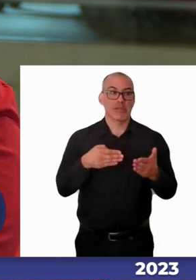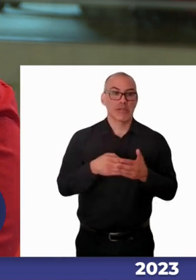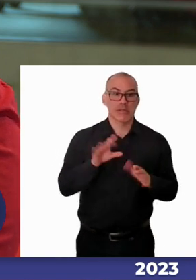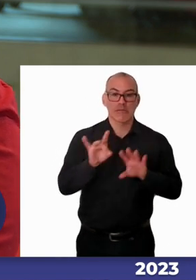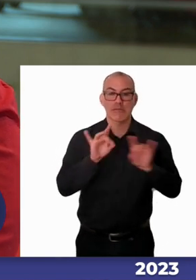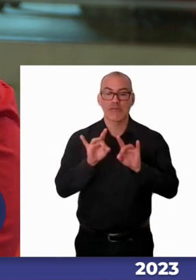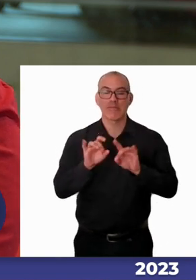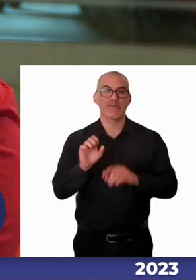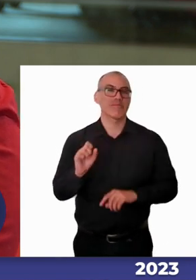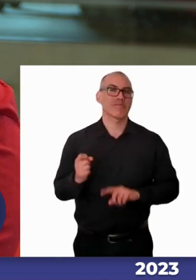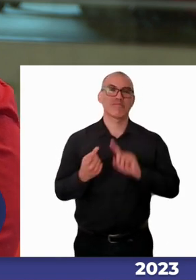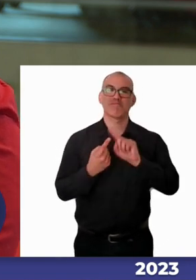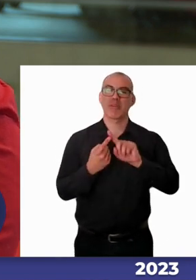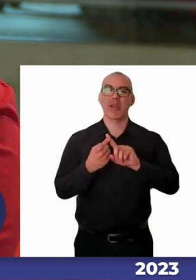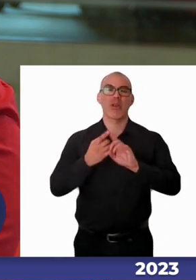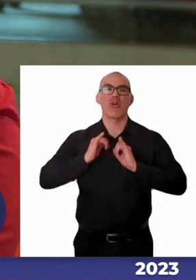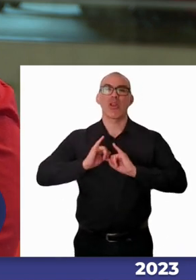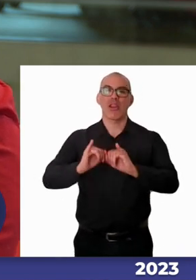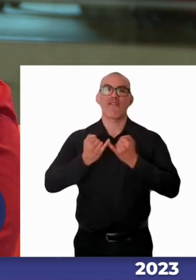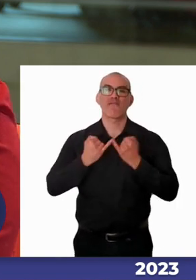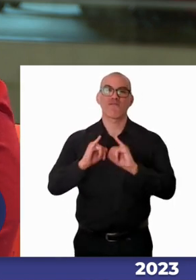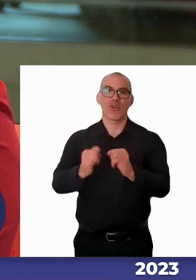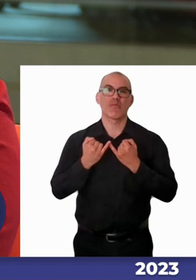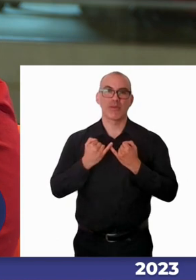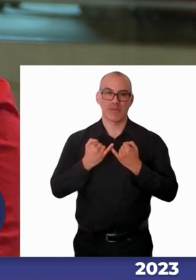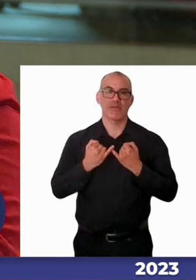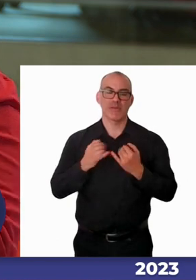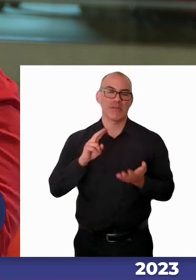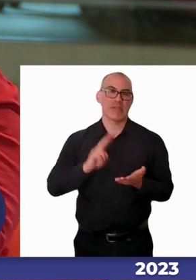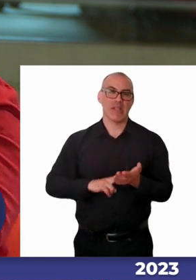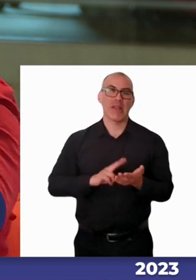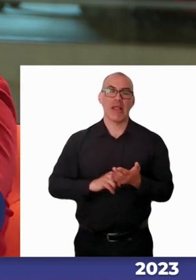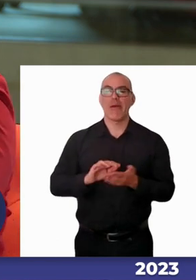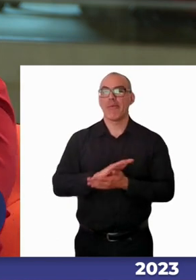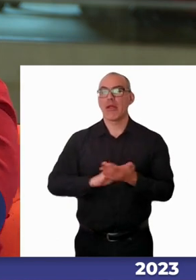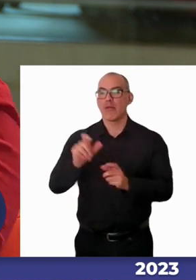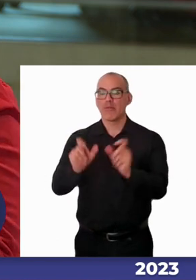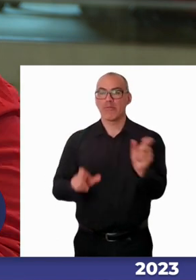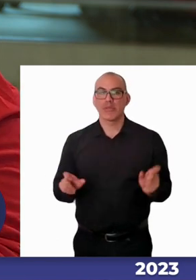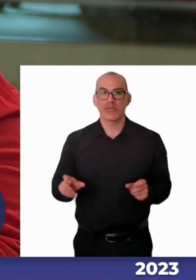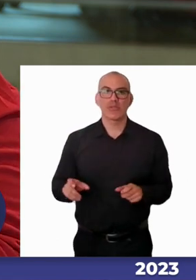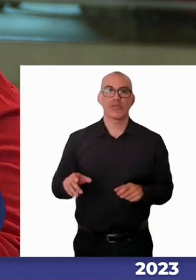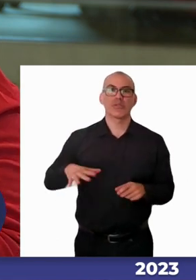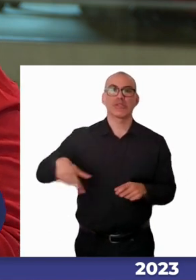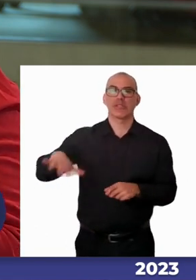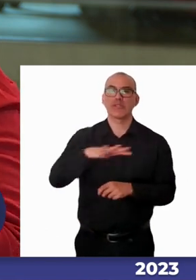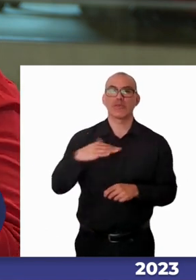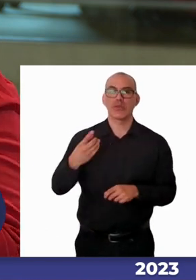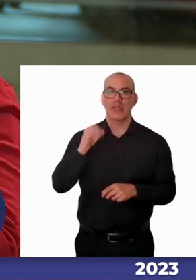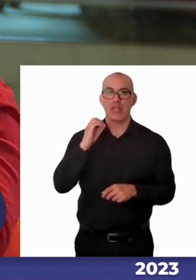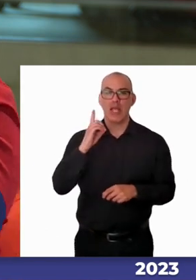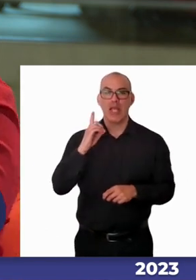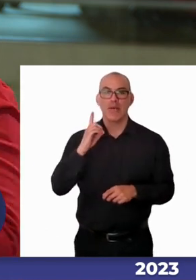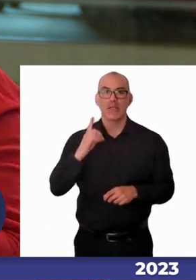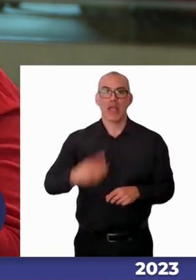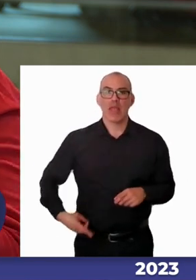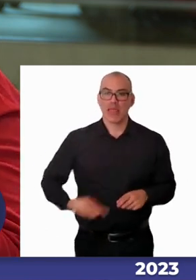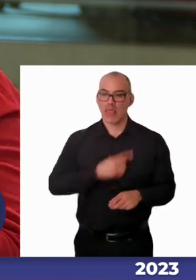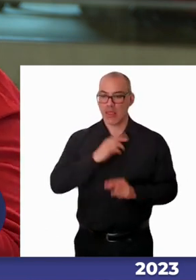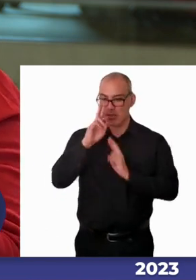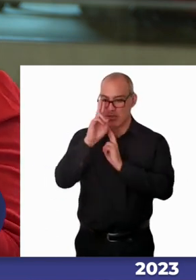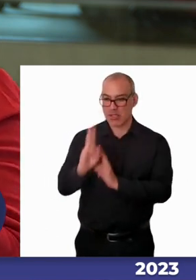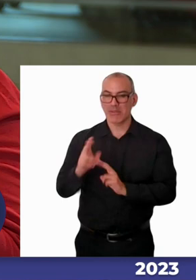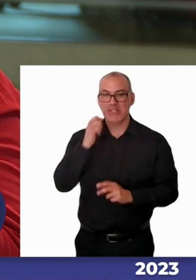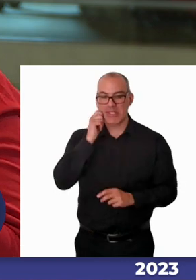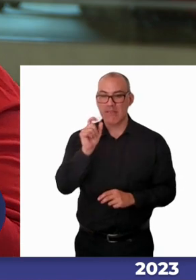el trato digno de las personas en situación de discapacidad o sea decir persona en situación de discapacidad ejemplifica un sujeto